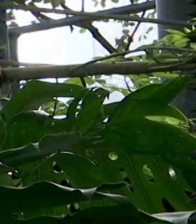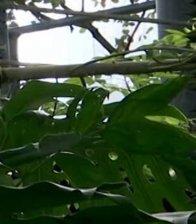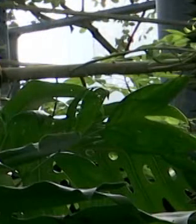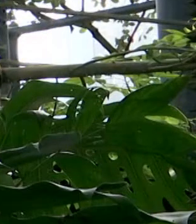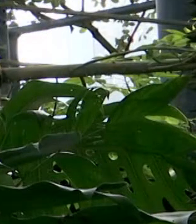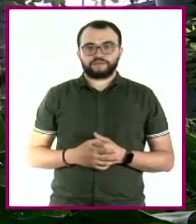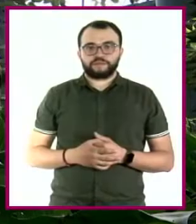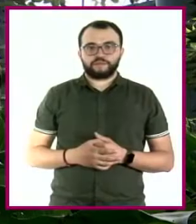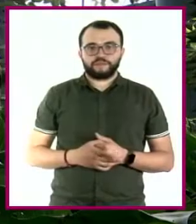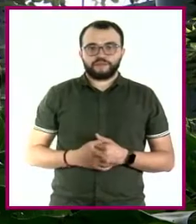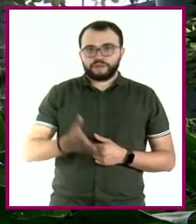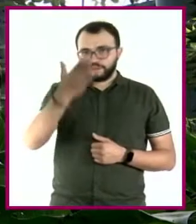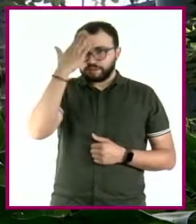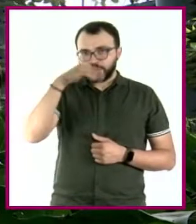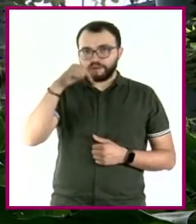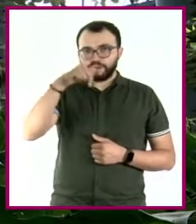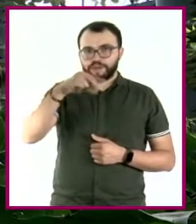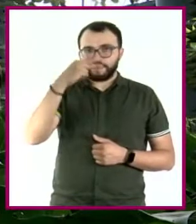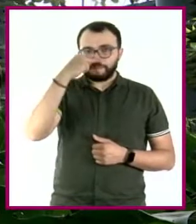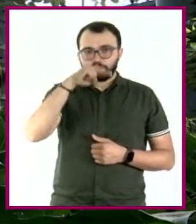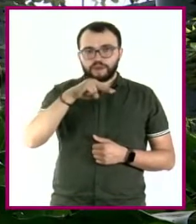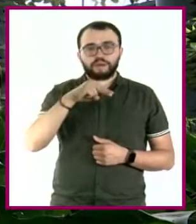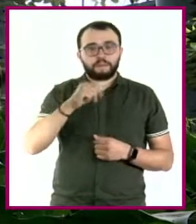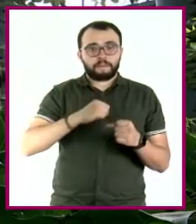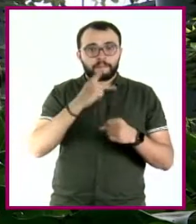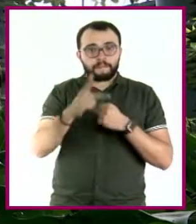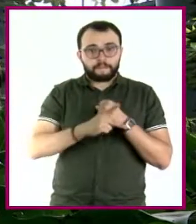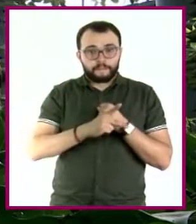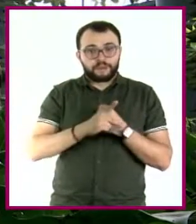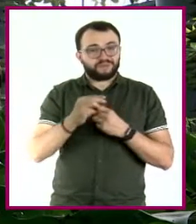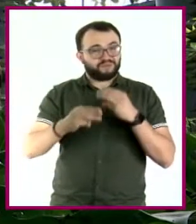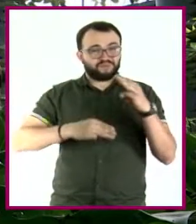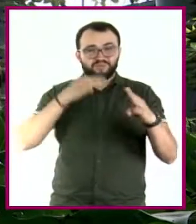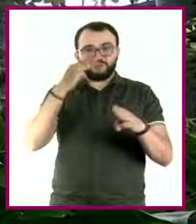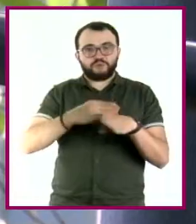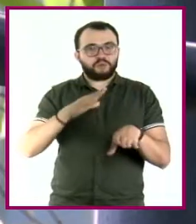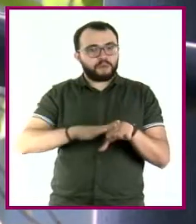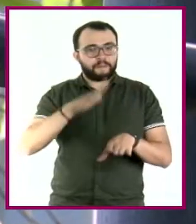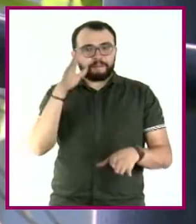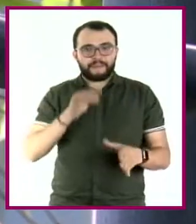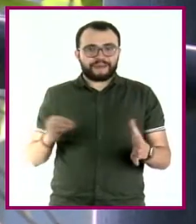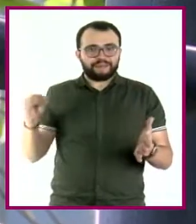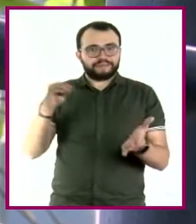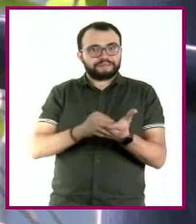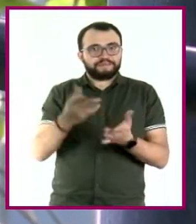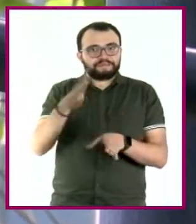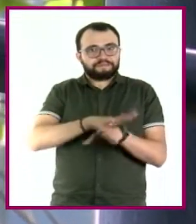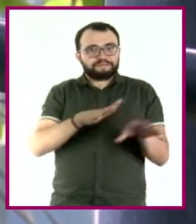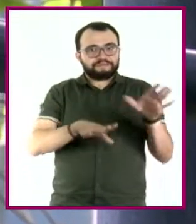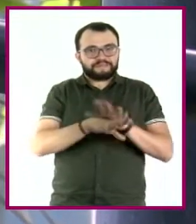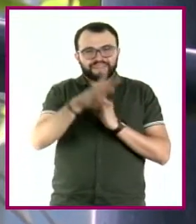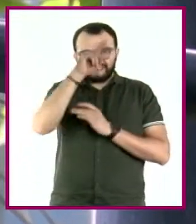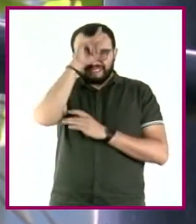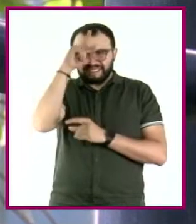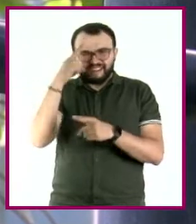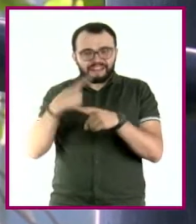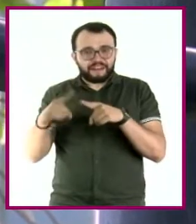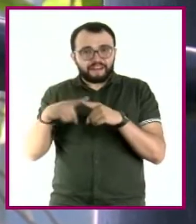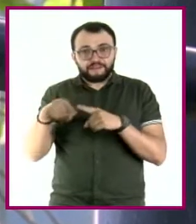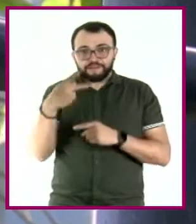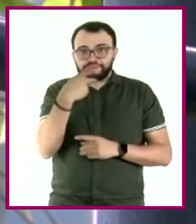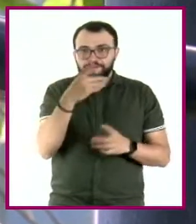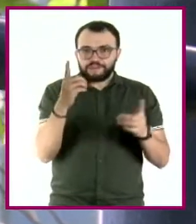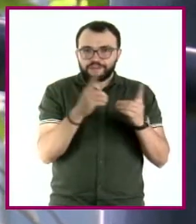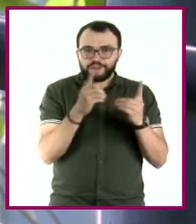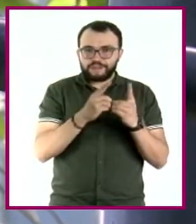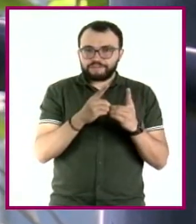¿Sabías que México es el país del mundo con más insectos incorporados a su dieta? No lo sabía, pero el otro día probé una sal